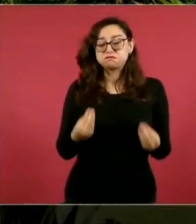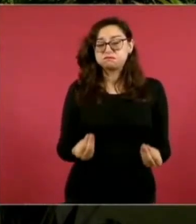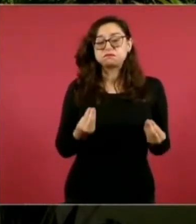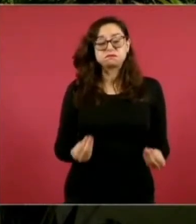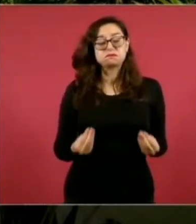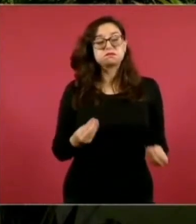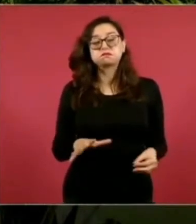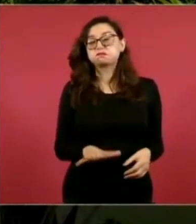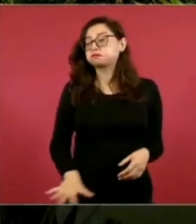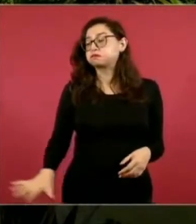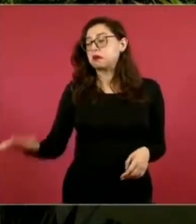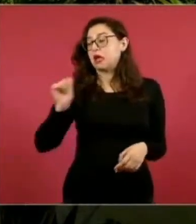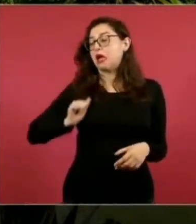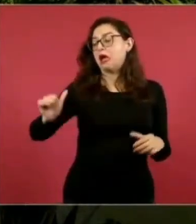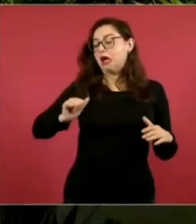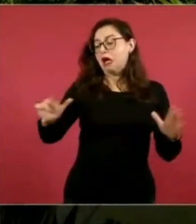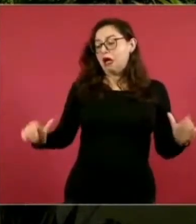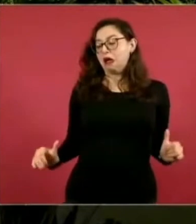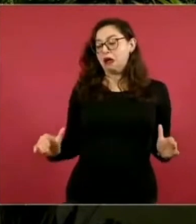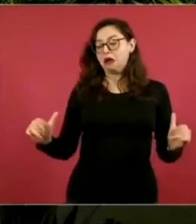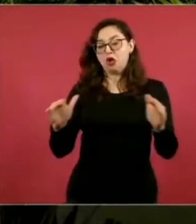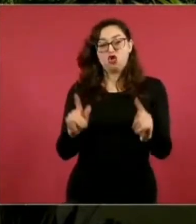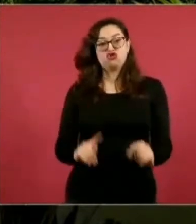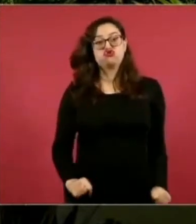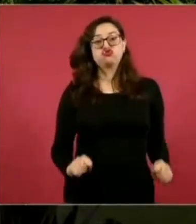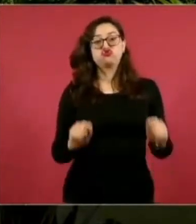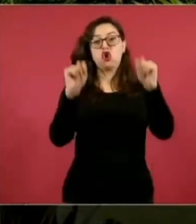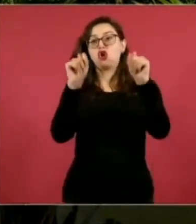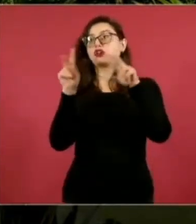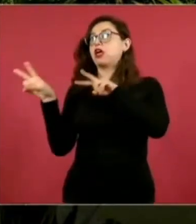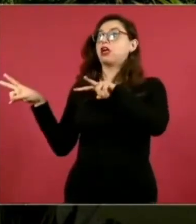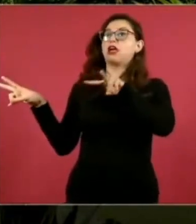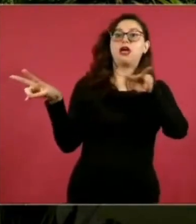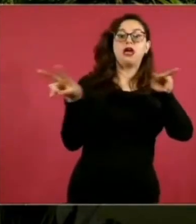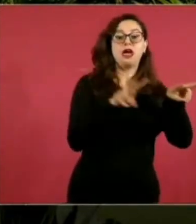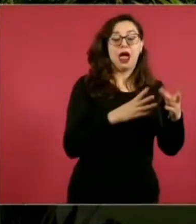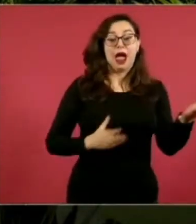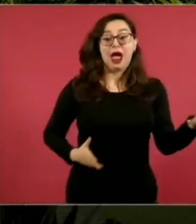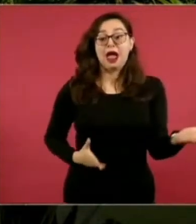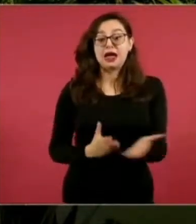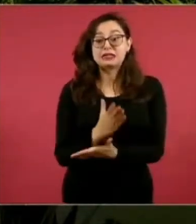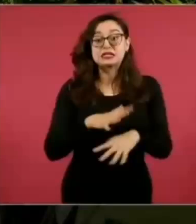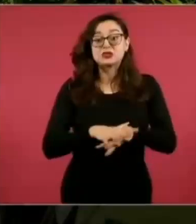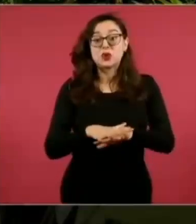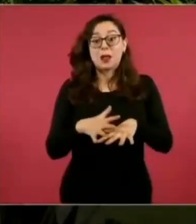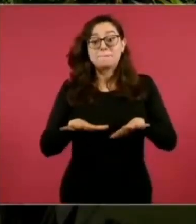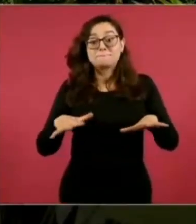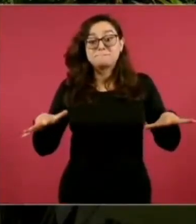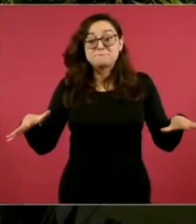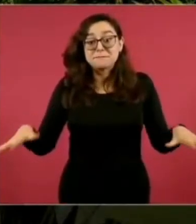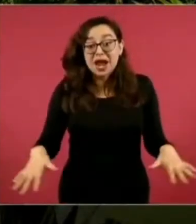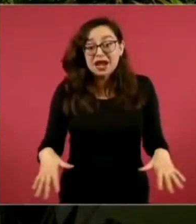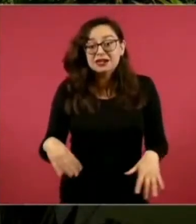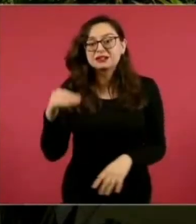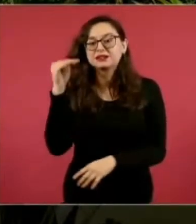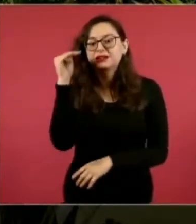arqueológicas, torres de avistamiento, acceso a playas, por primera vez completamente